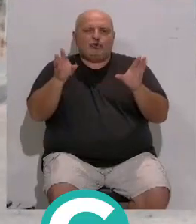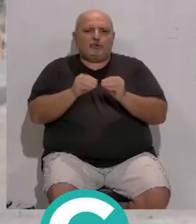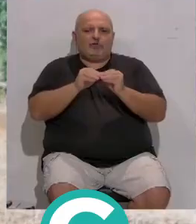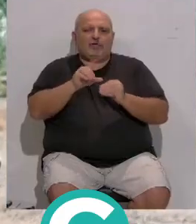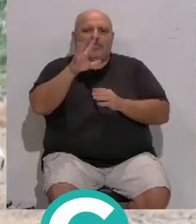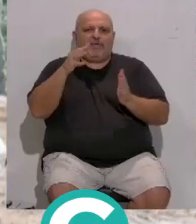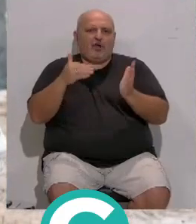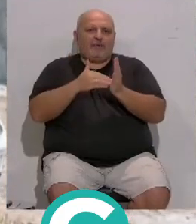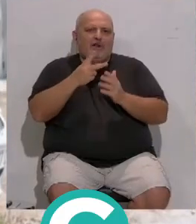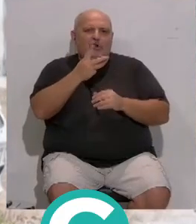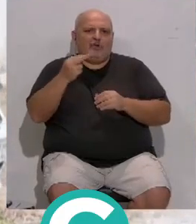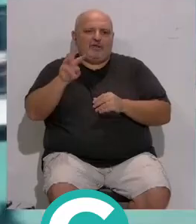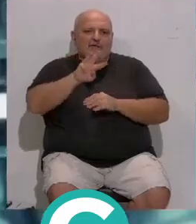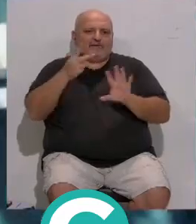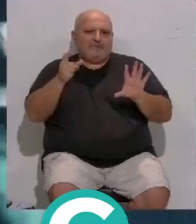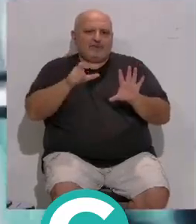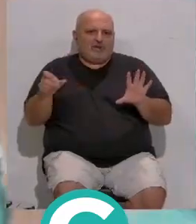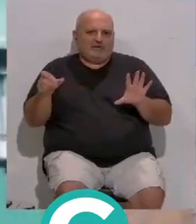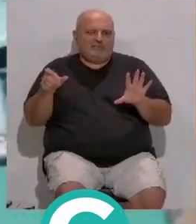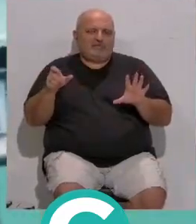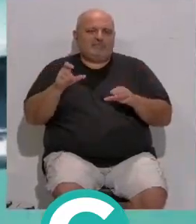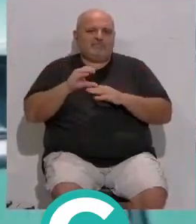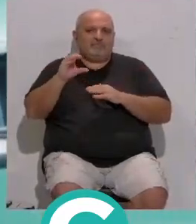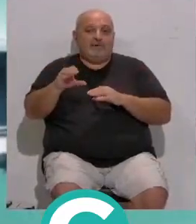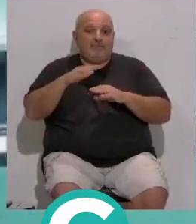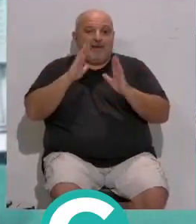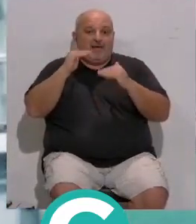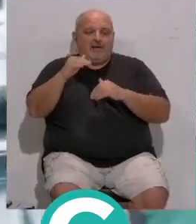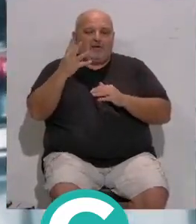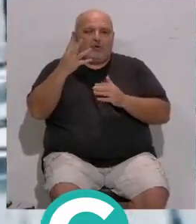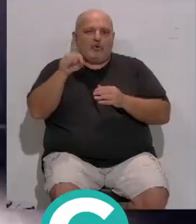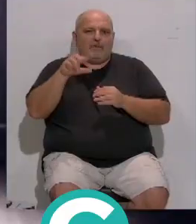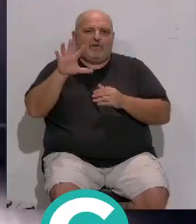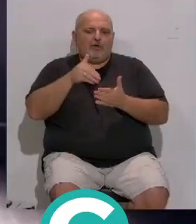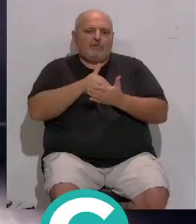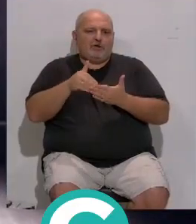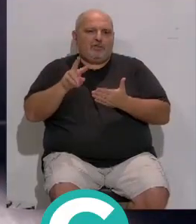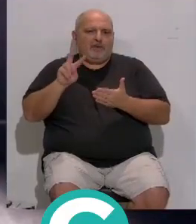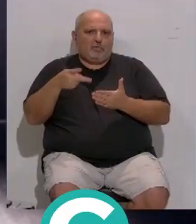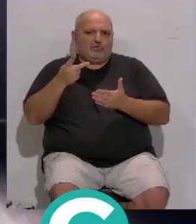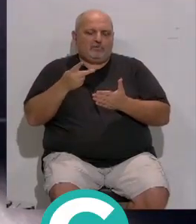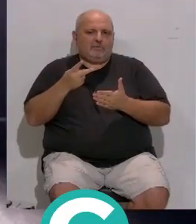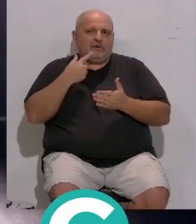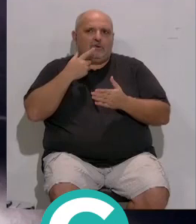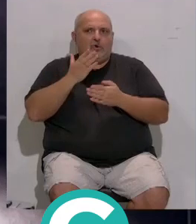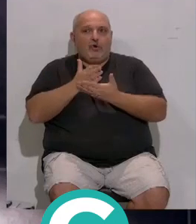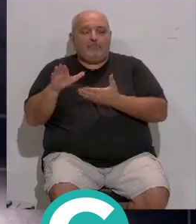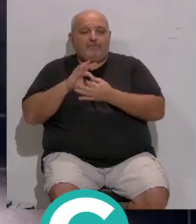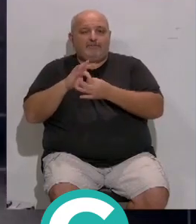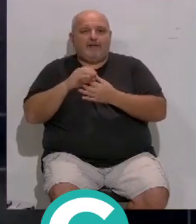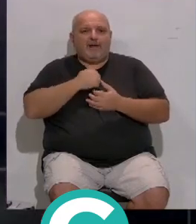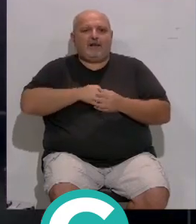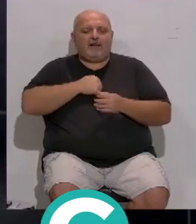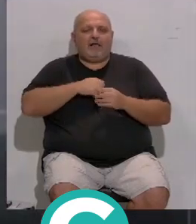...de 5.237 personas... ...invirtiendo para su atención... ...4,5 millones de euros. Por otra parte... ...Cáritas